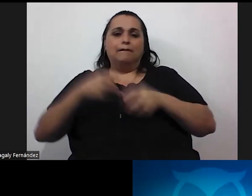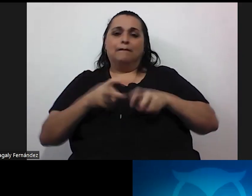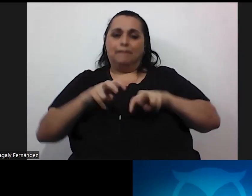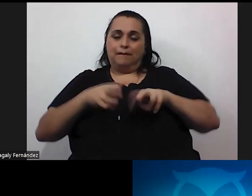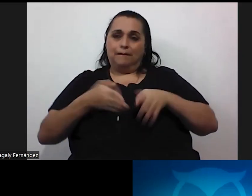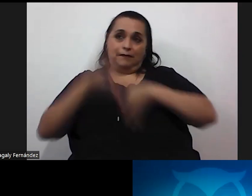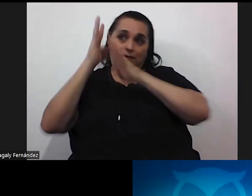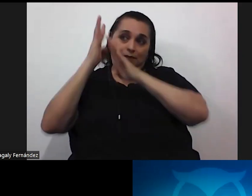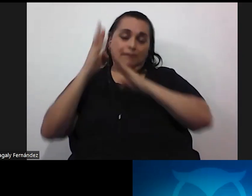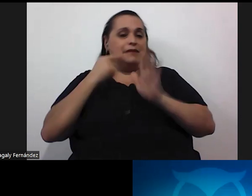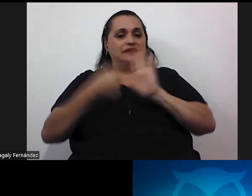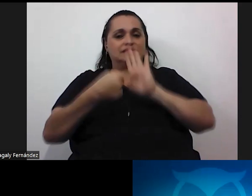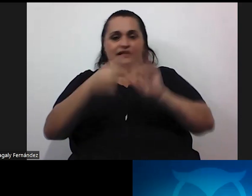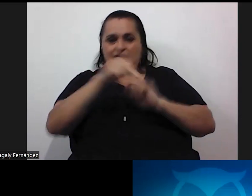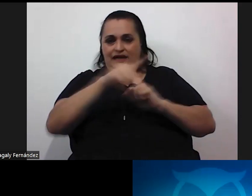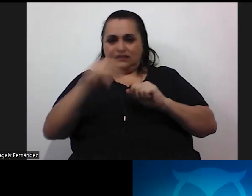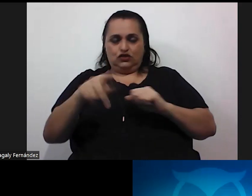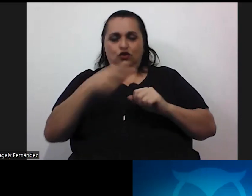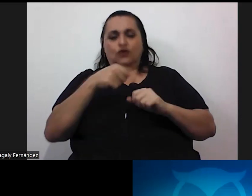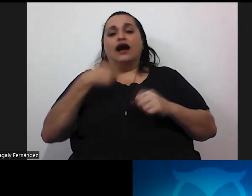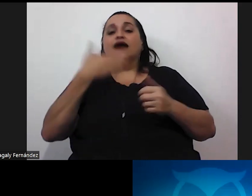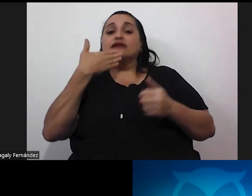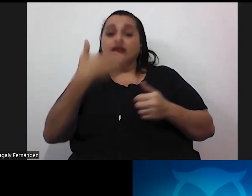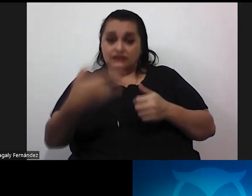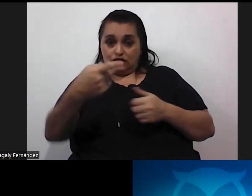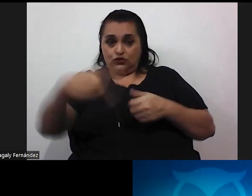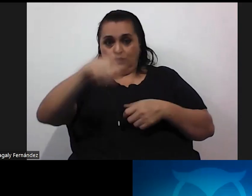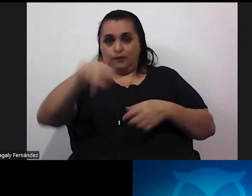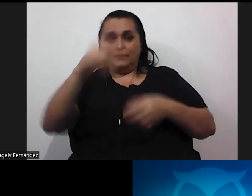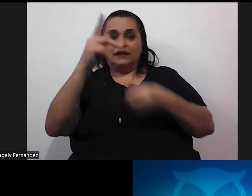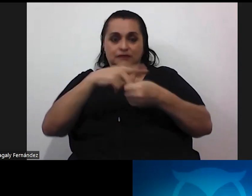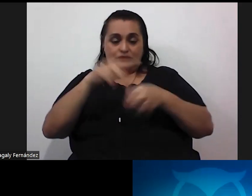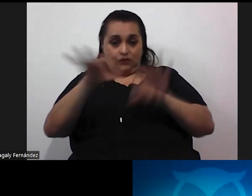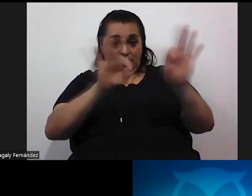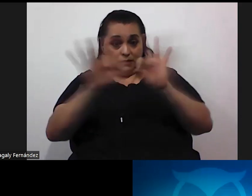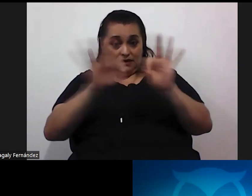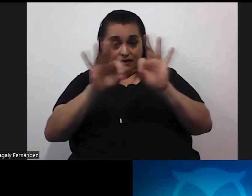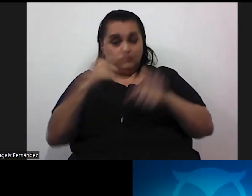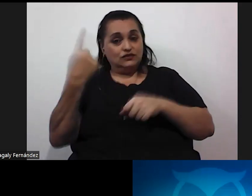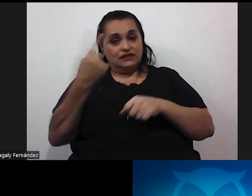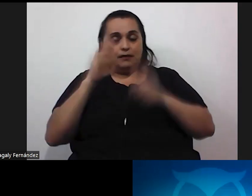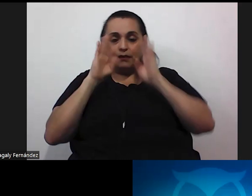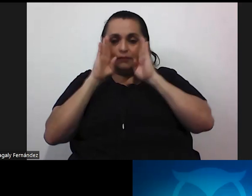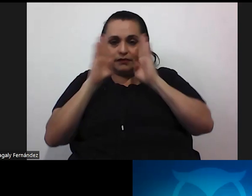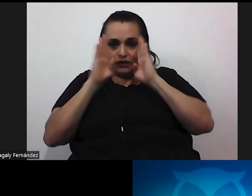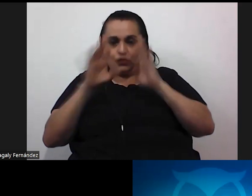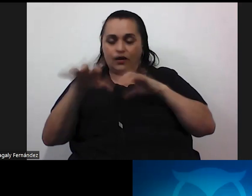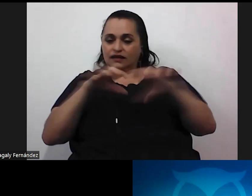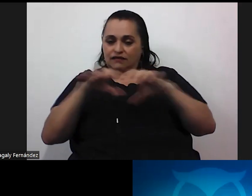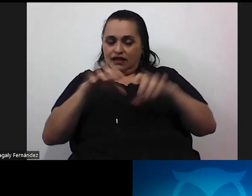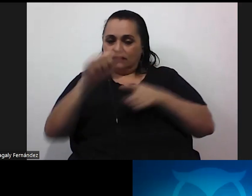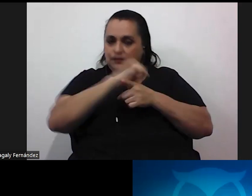nos hará llegar pues sin más agradecer su participación les invitamos eso sí siempre a estar pendiente de las actividades que tenemos de